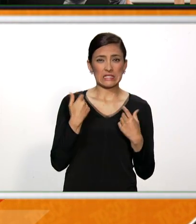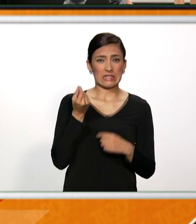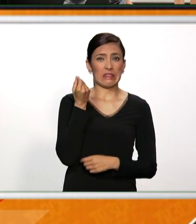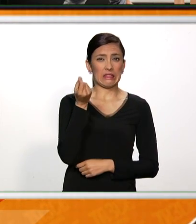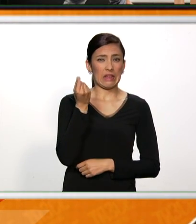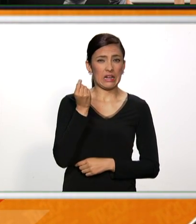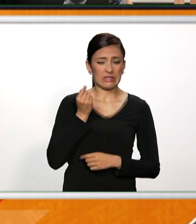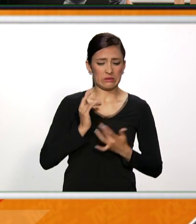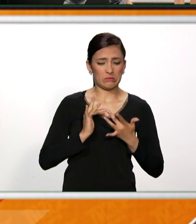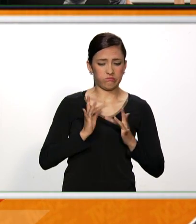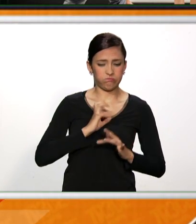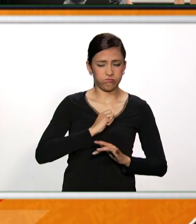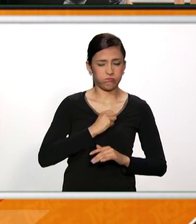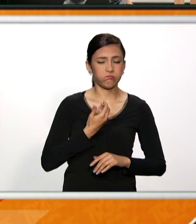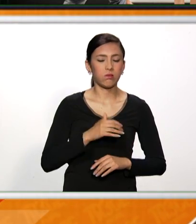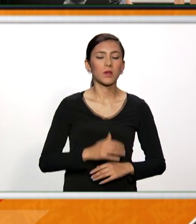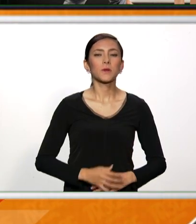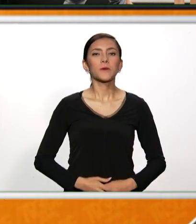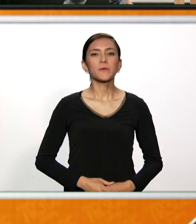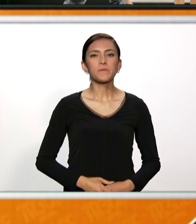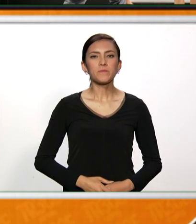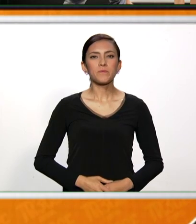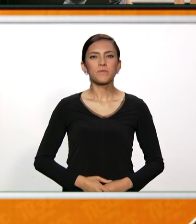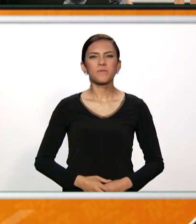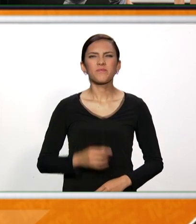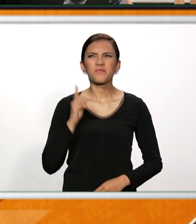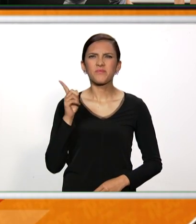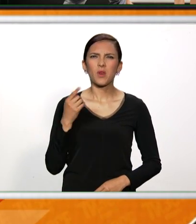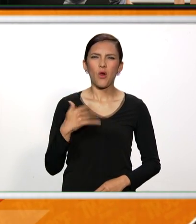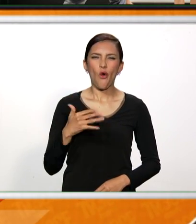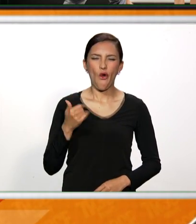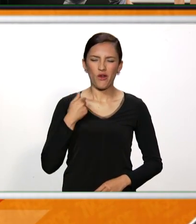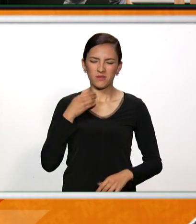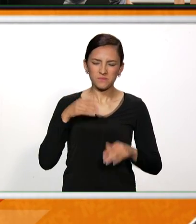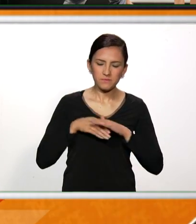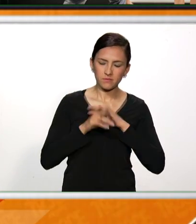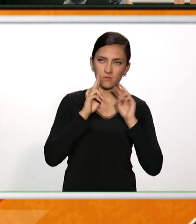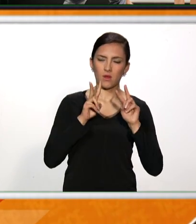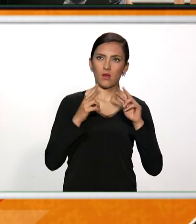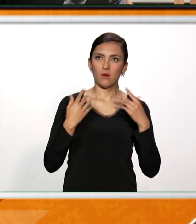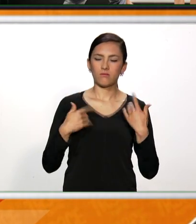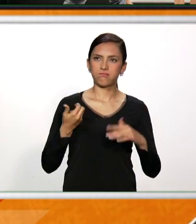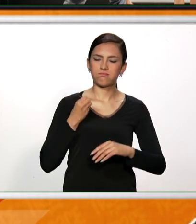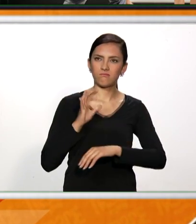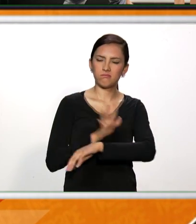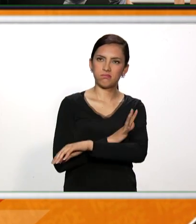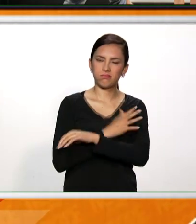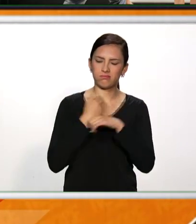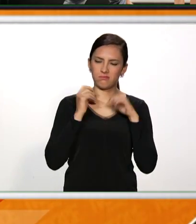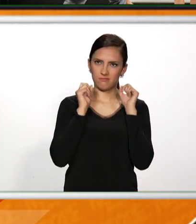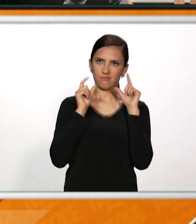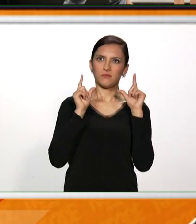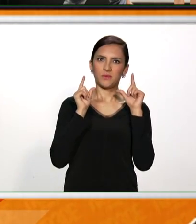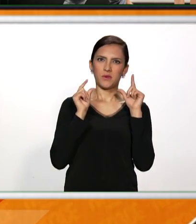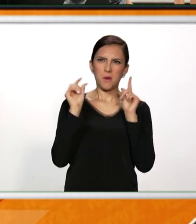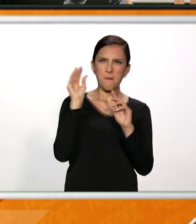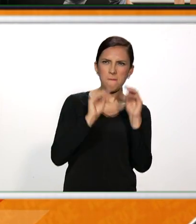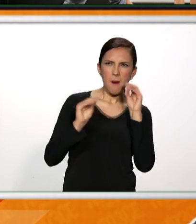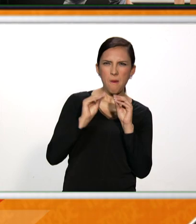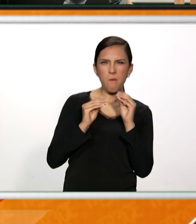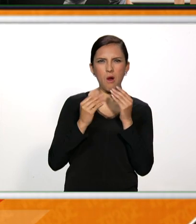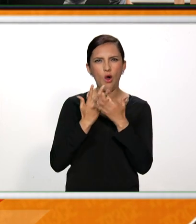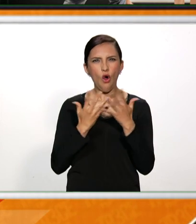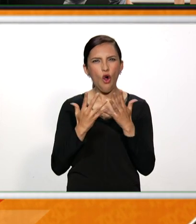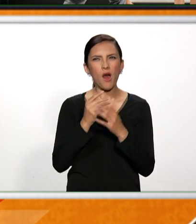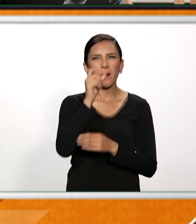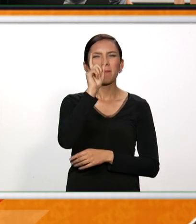viviendo. Para mí no solamente colma, sino supera mis expectativas y el montaje me pareció maravilloso. Las